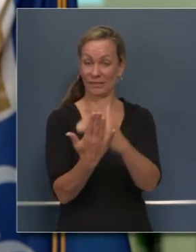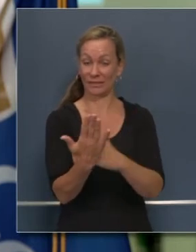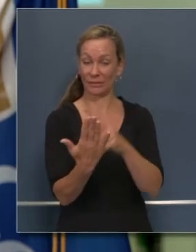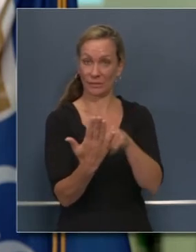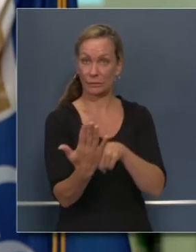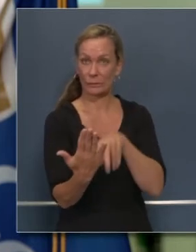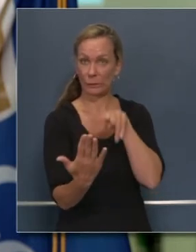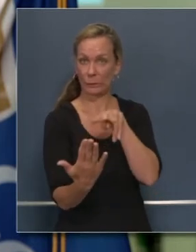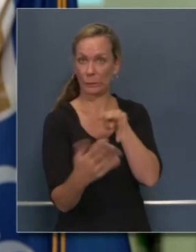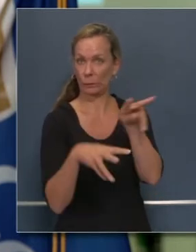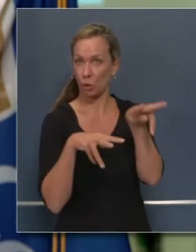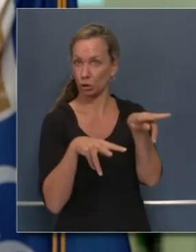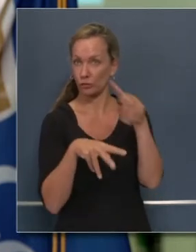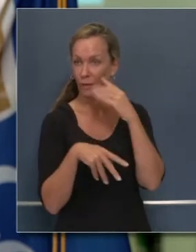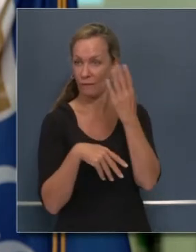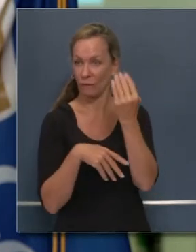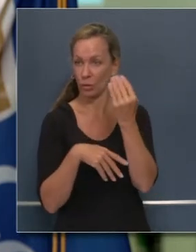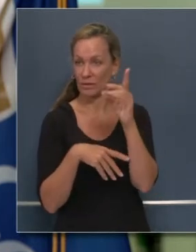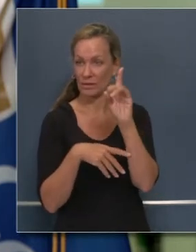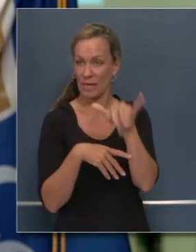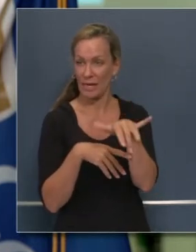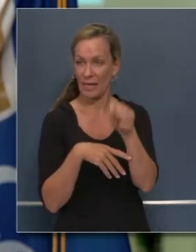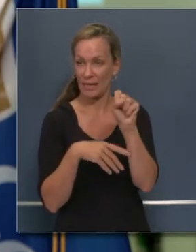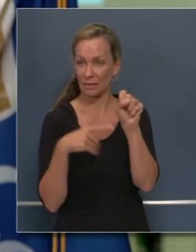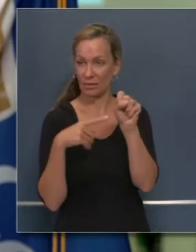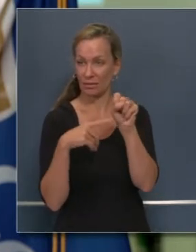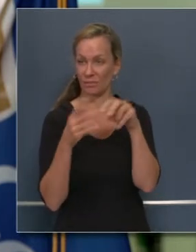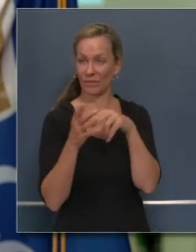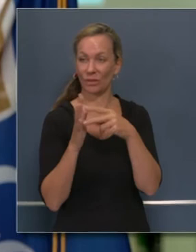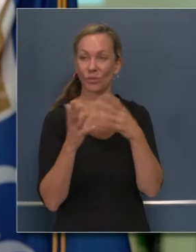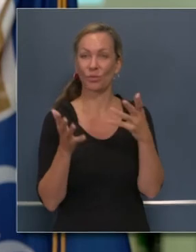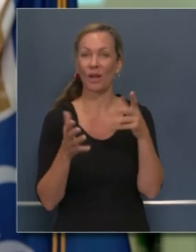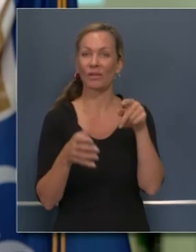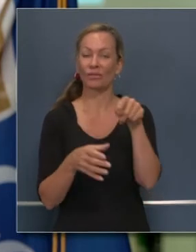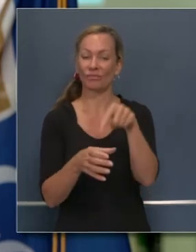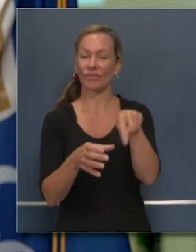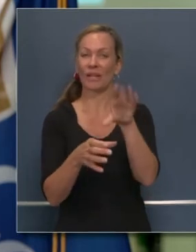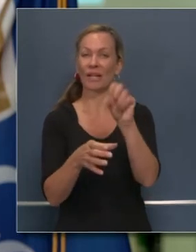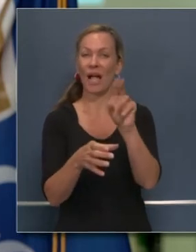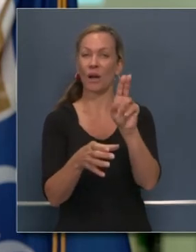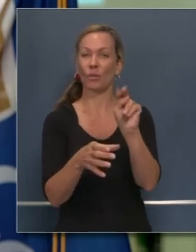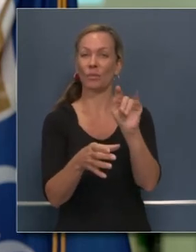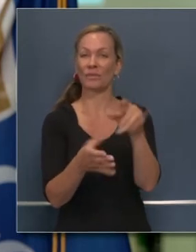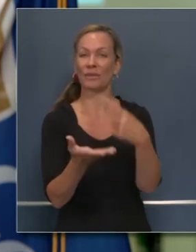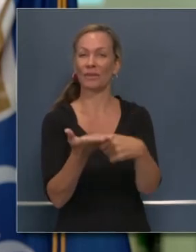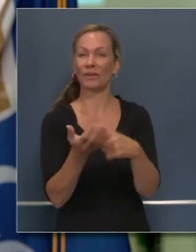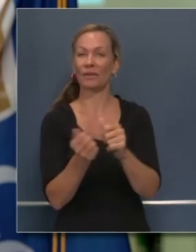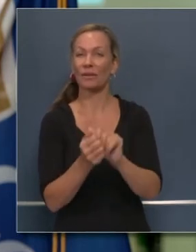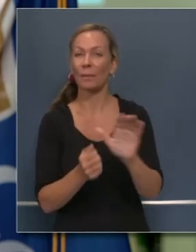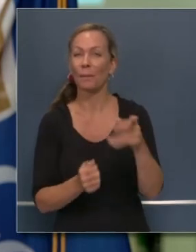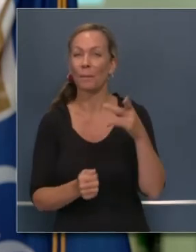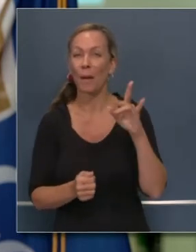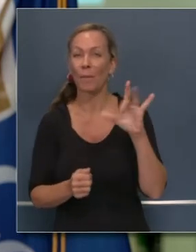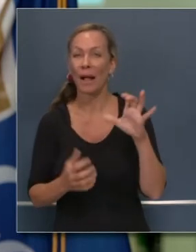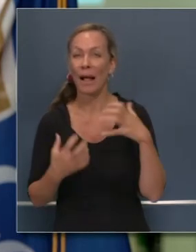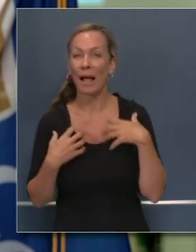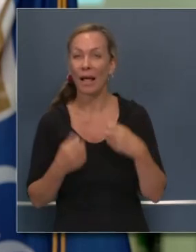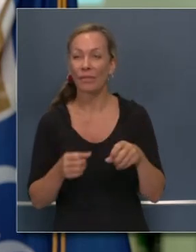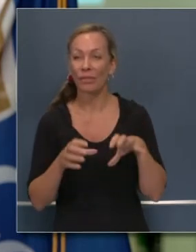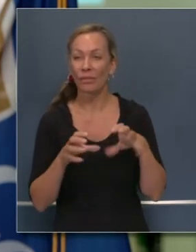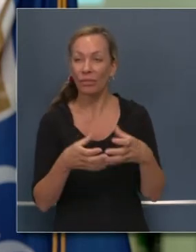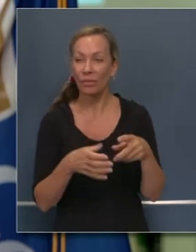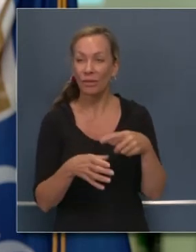trabajando con oficiales de salud locales y con el distrito escolar, superintendentes y